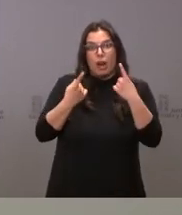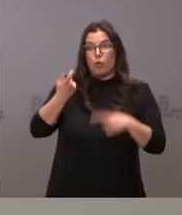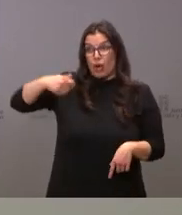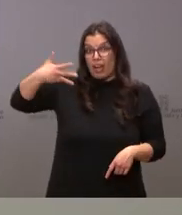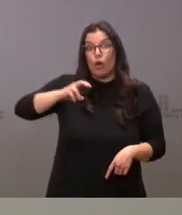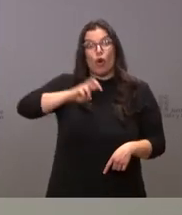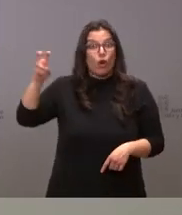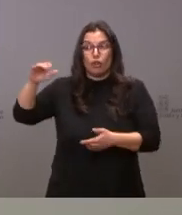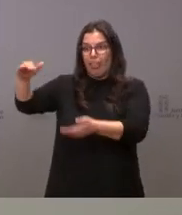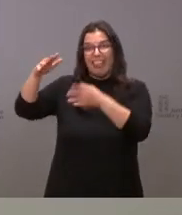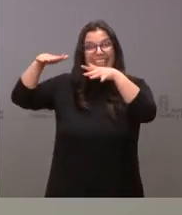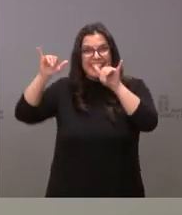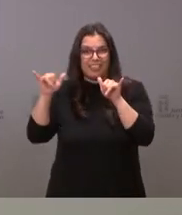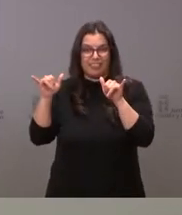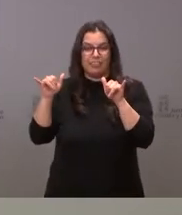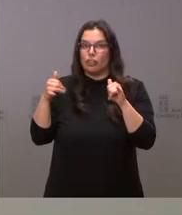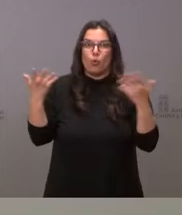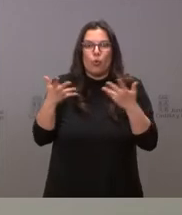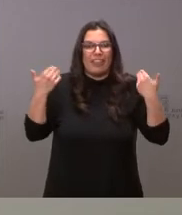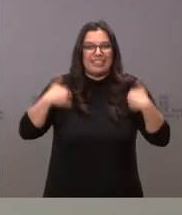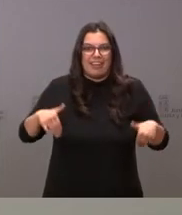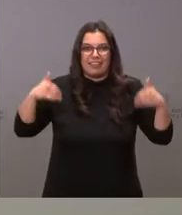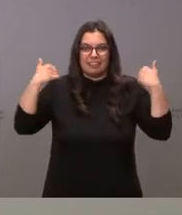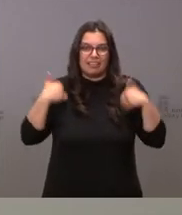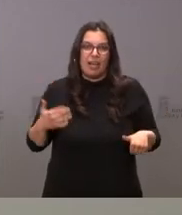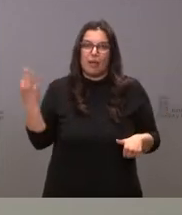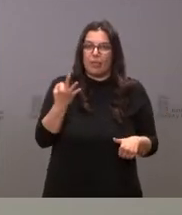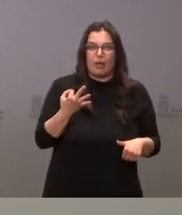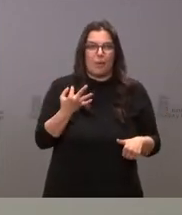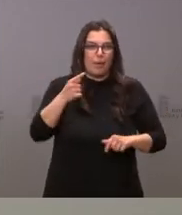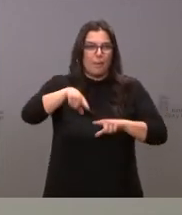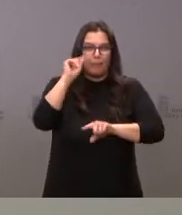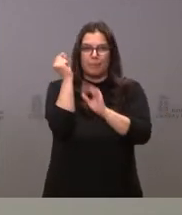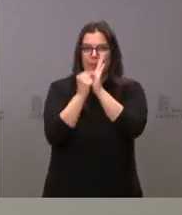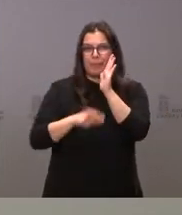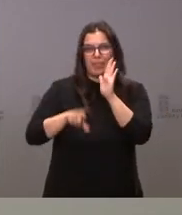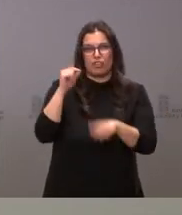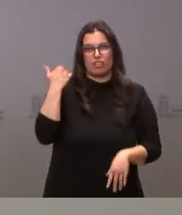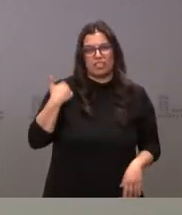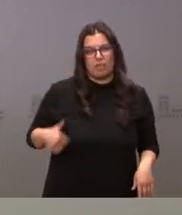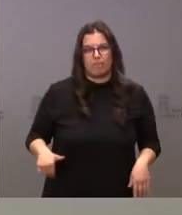tanto, es una cuestión ya de urgencia y que tendrían que tomarse las medidas ya.